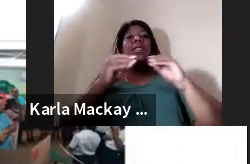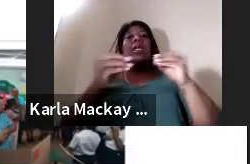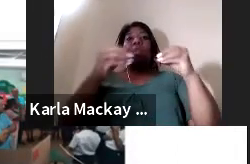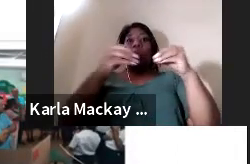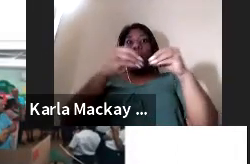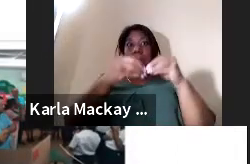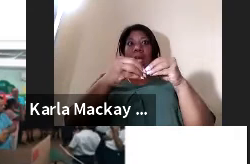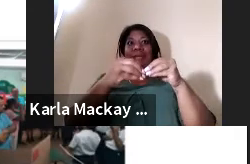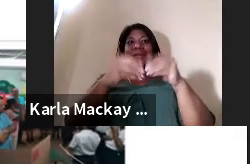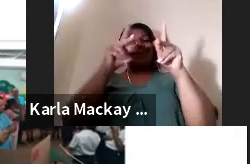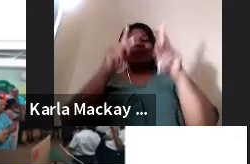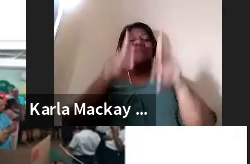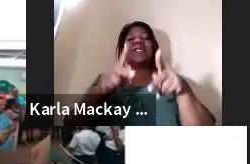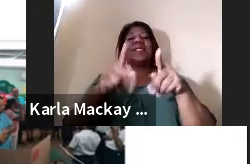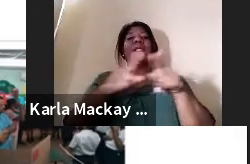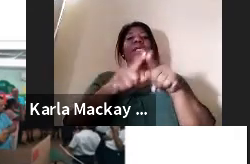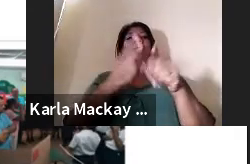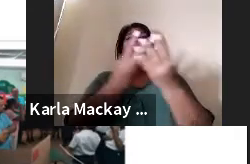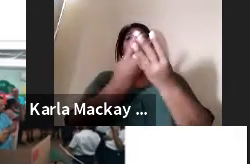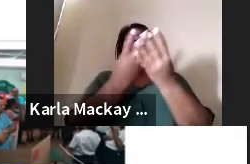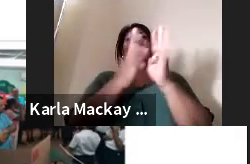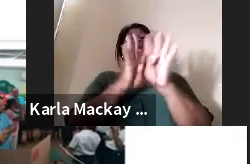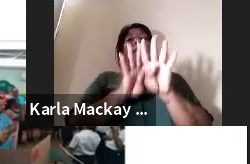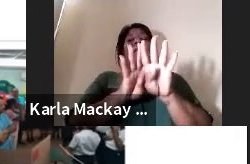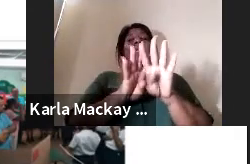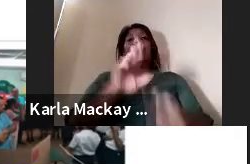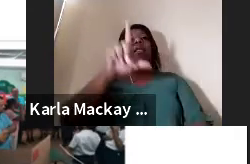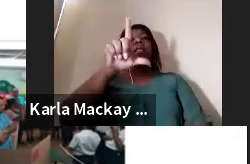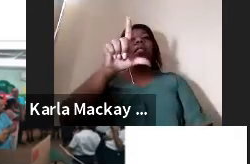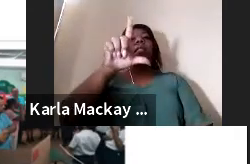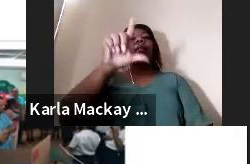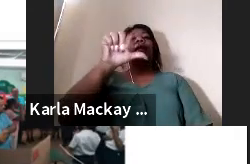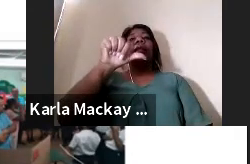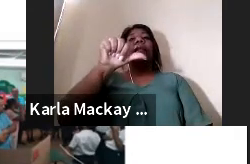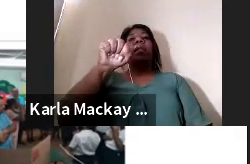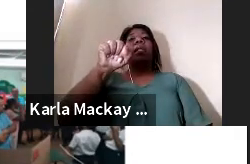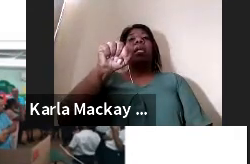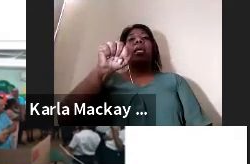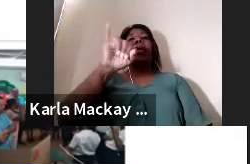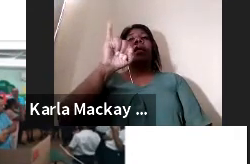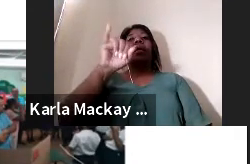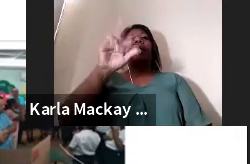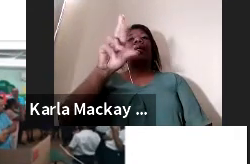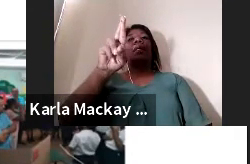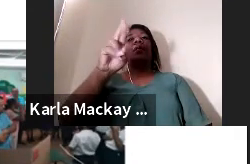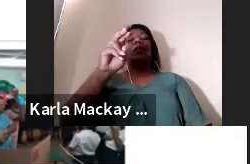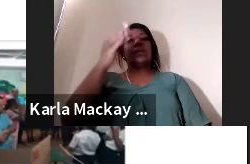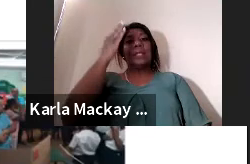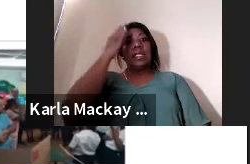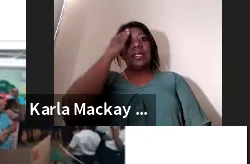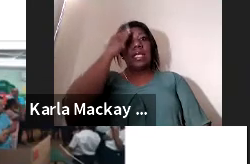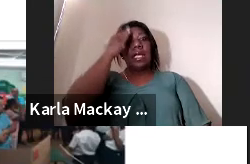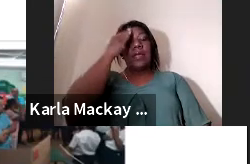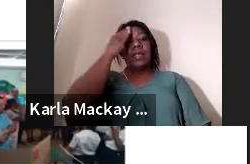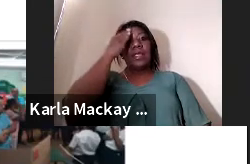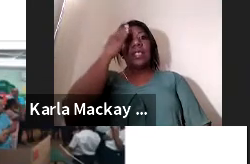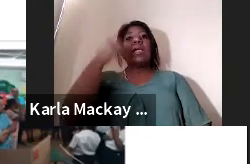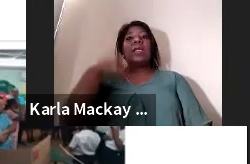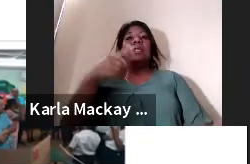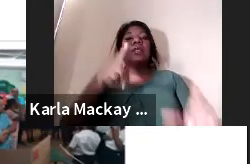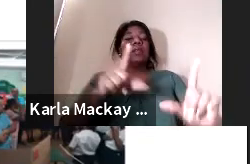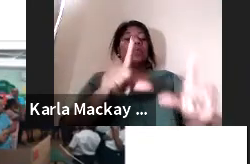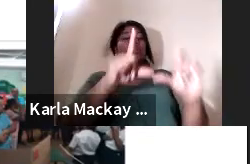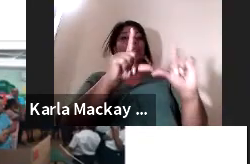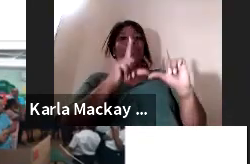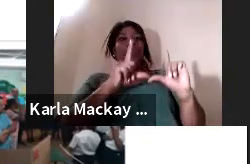fundación Real LACIR los estudiantes se capacitan se certifican con la utilización del método y